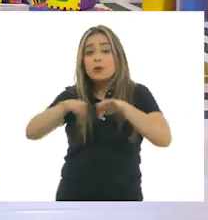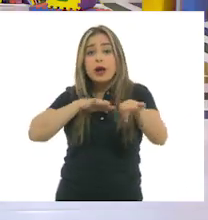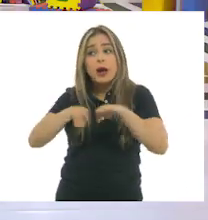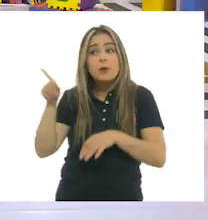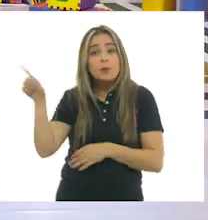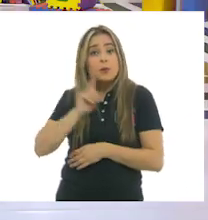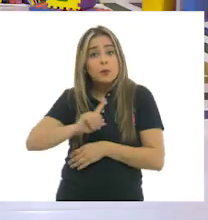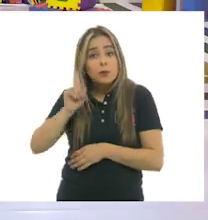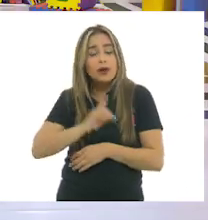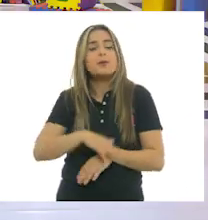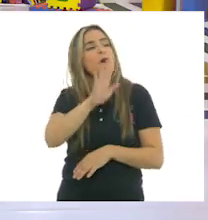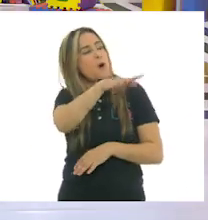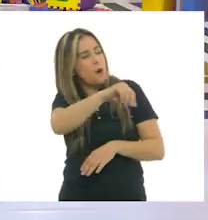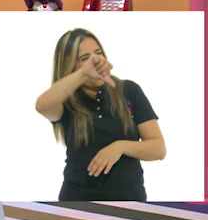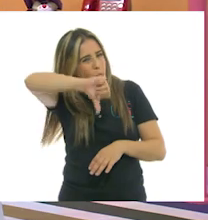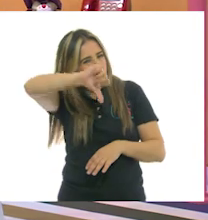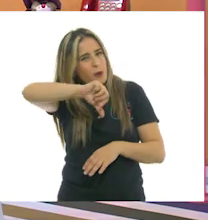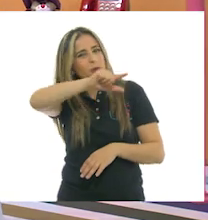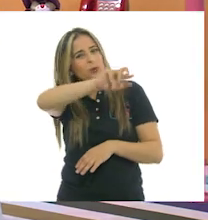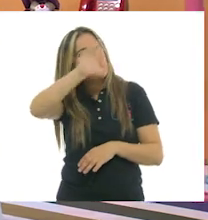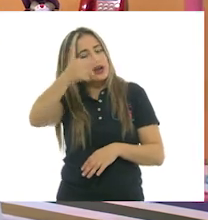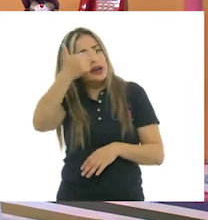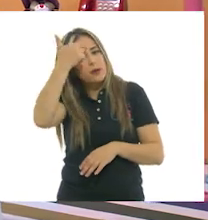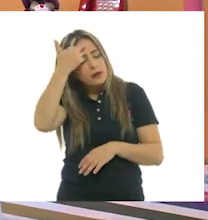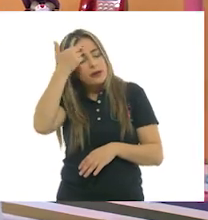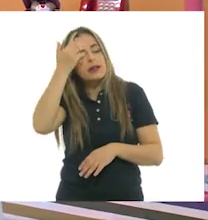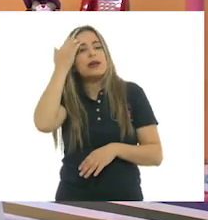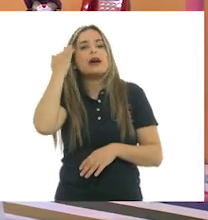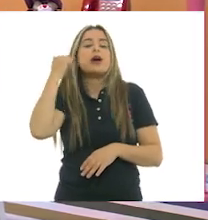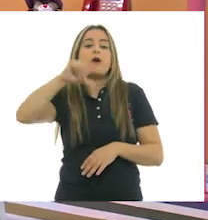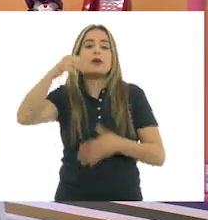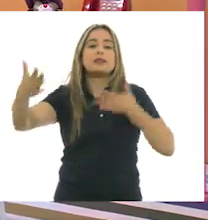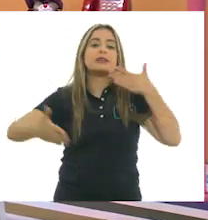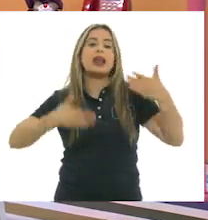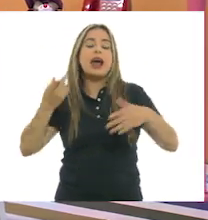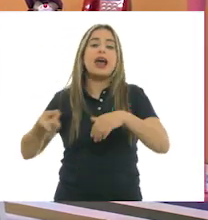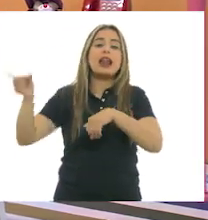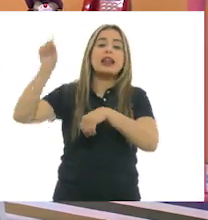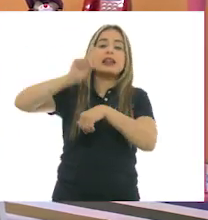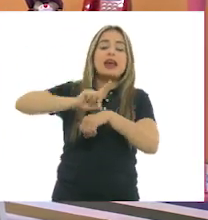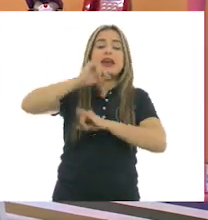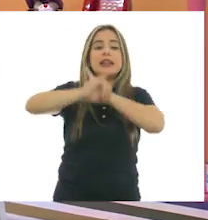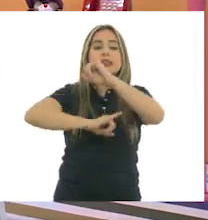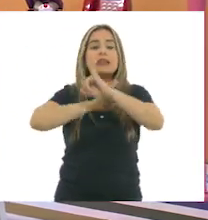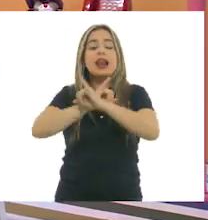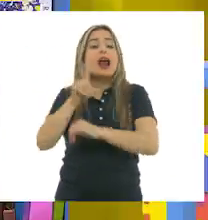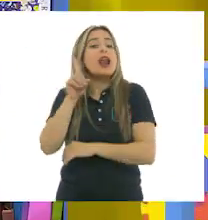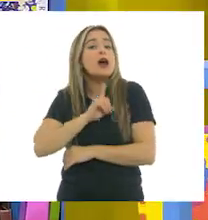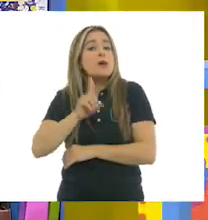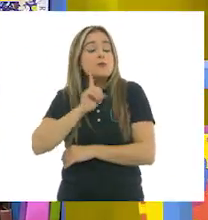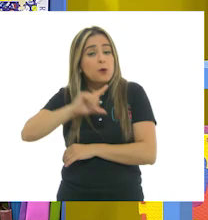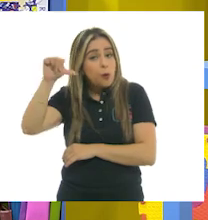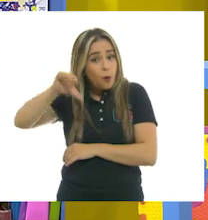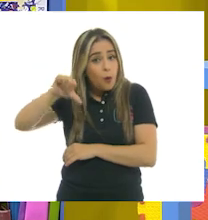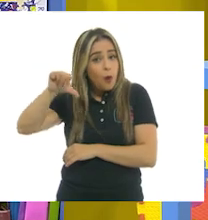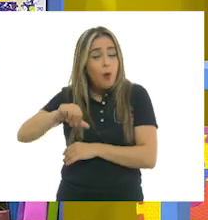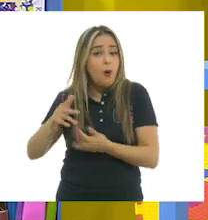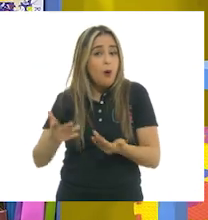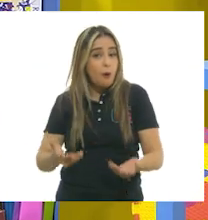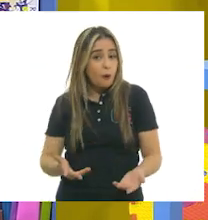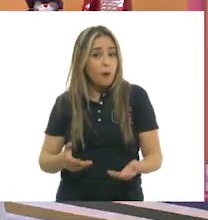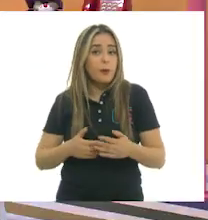si lo recuerdas bien, mi querida Pili, hoy estamos celebrando el Día Internacional de la Mujer. Así es. Y